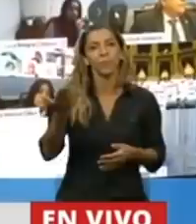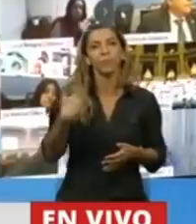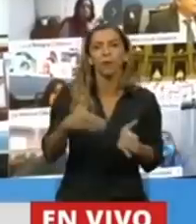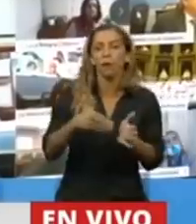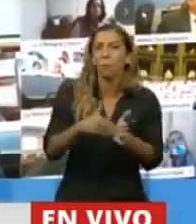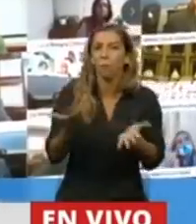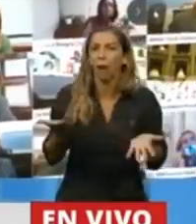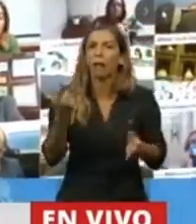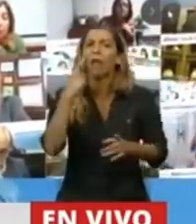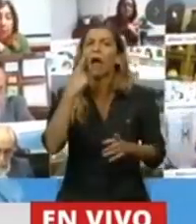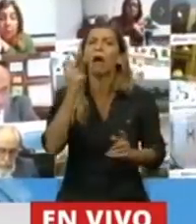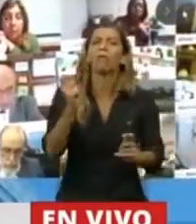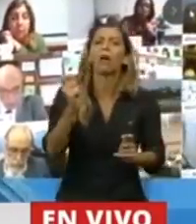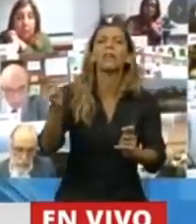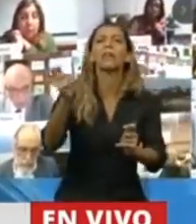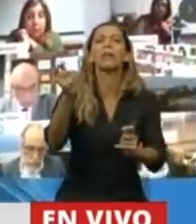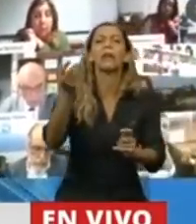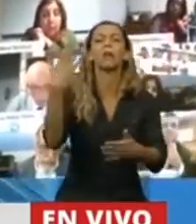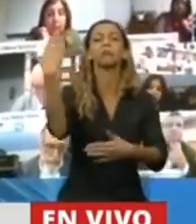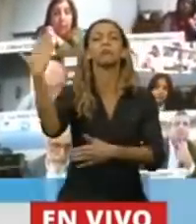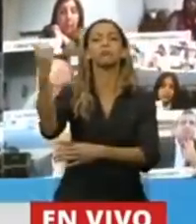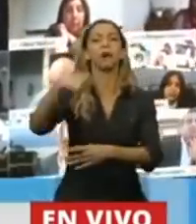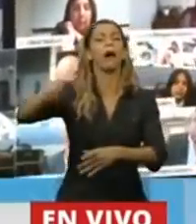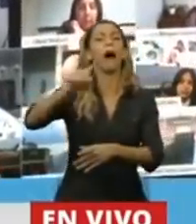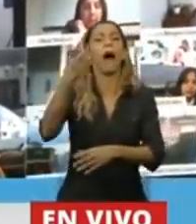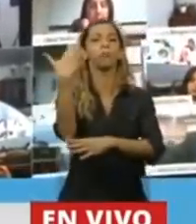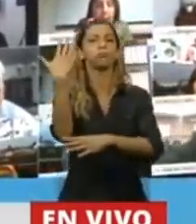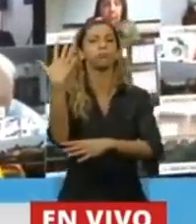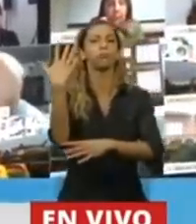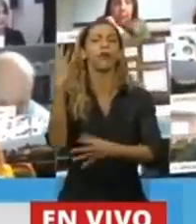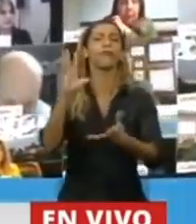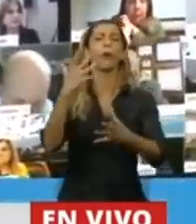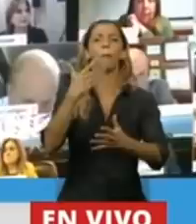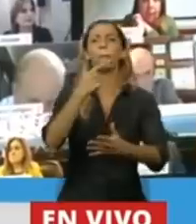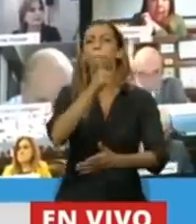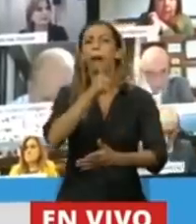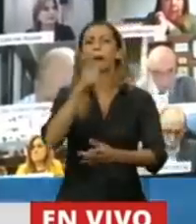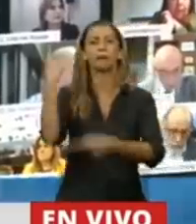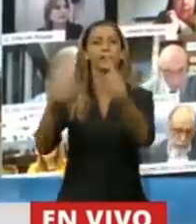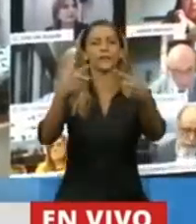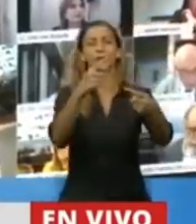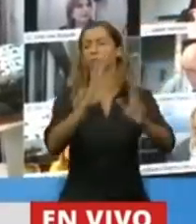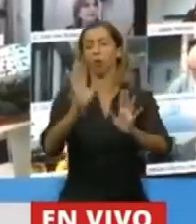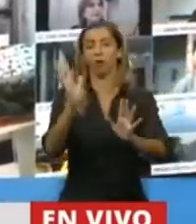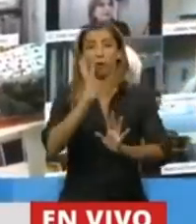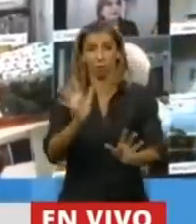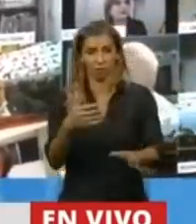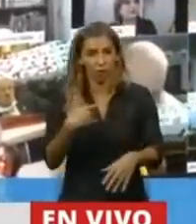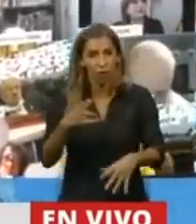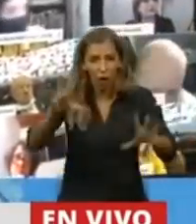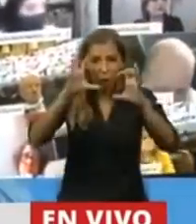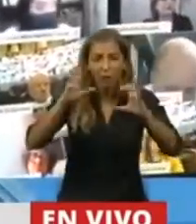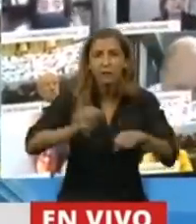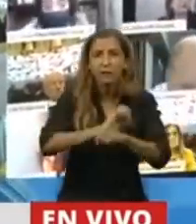nos toque hablar, tenemos un discurso para cada lugar. Entonces, cuando hablamos de pandemia económica, yo les quiero recordar que la Argentina voló